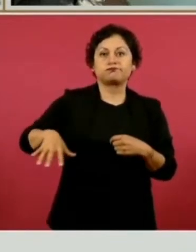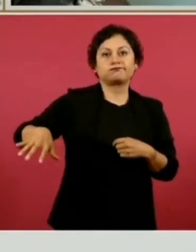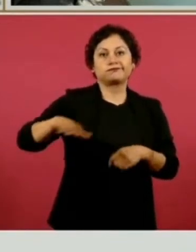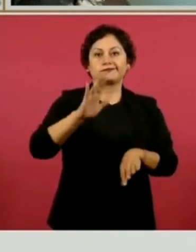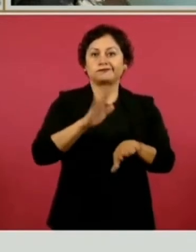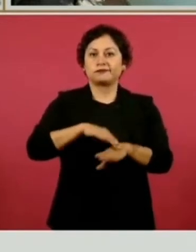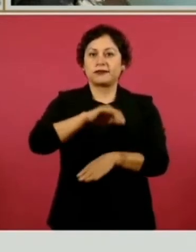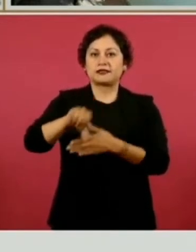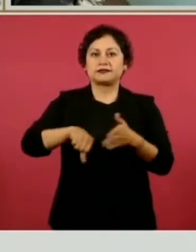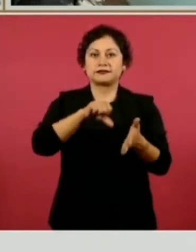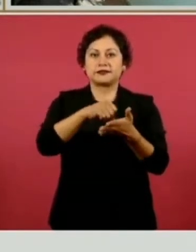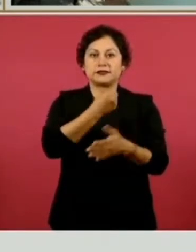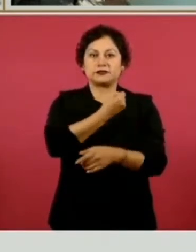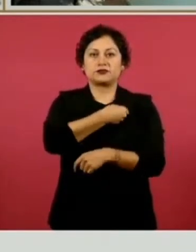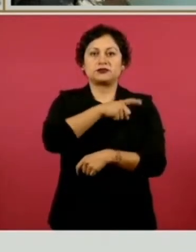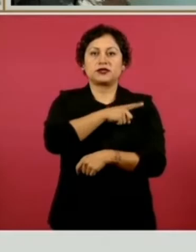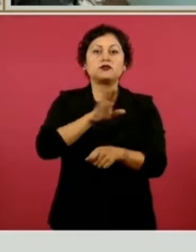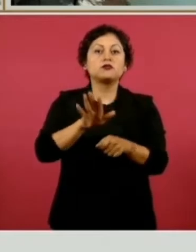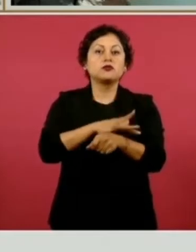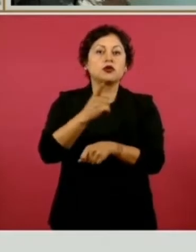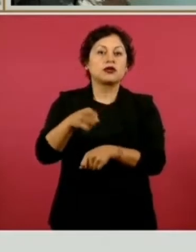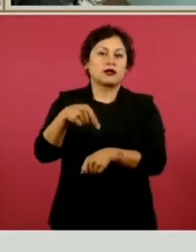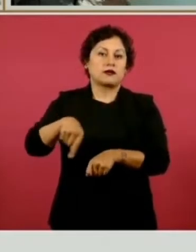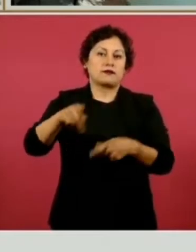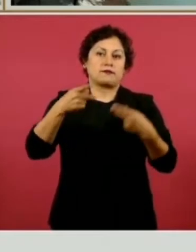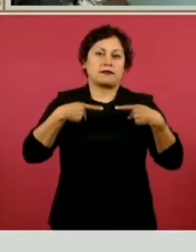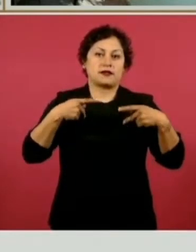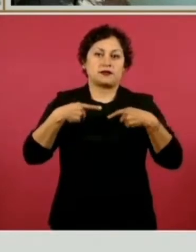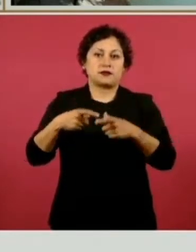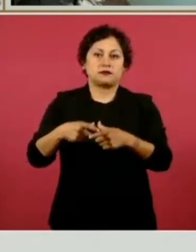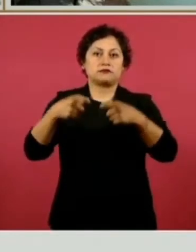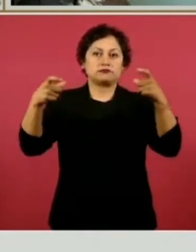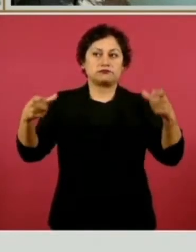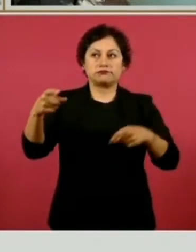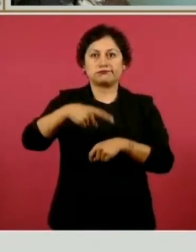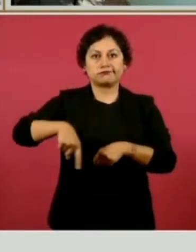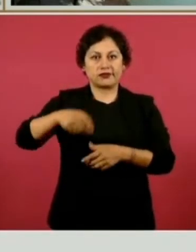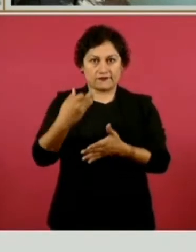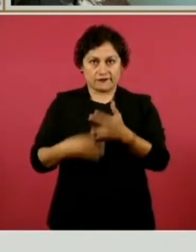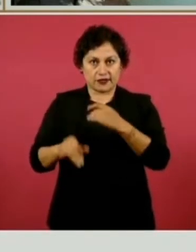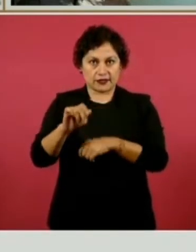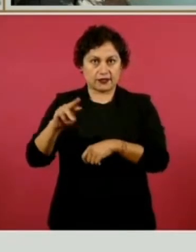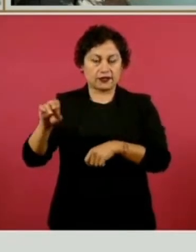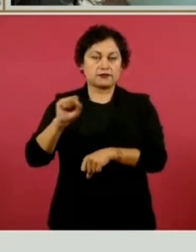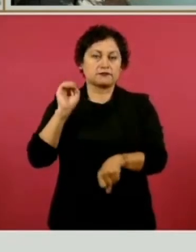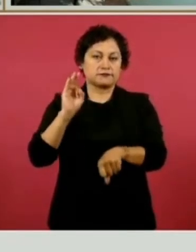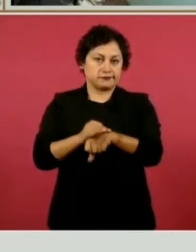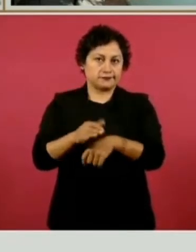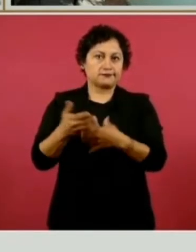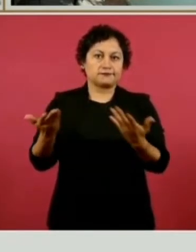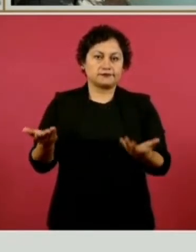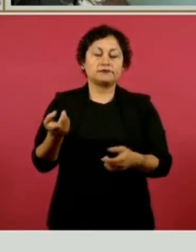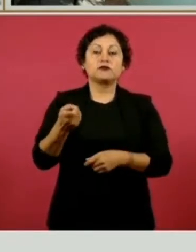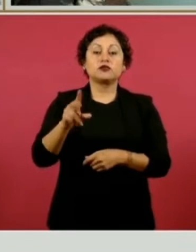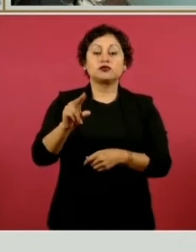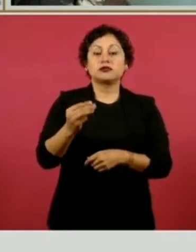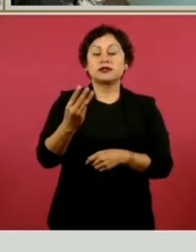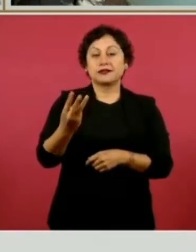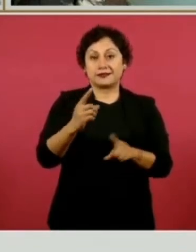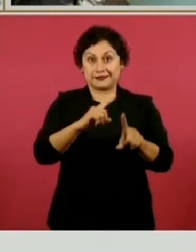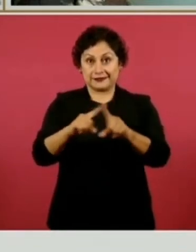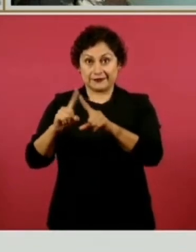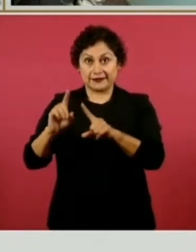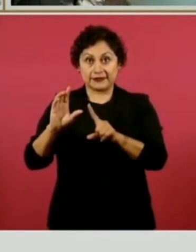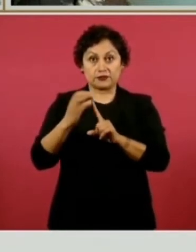porque es uno de los estados que tiene más población sin seguridad social. Aquí hay 883 centros de salud que ya están ejerciendo recursos